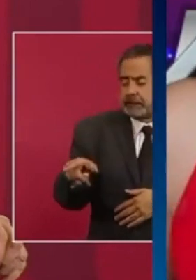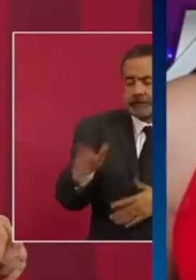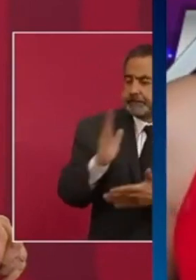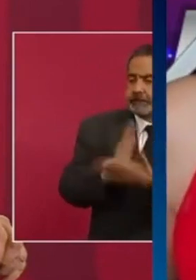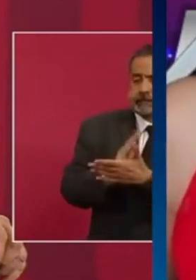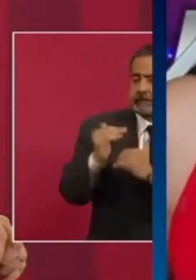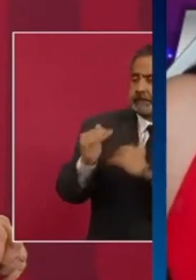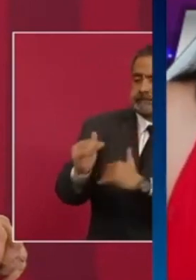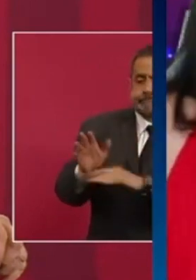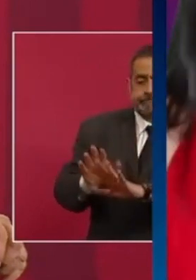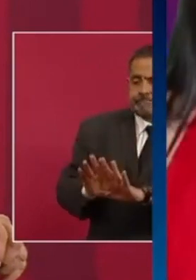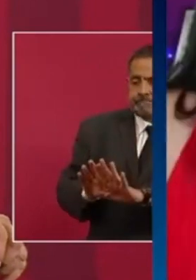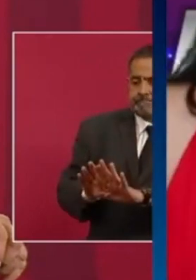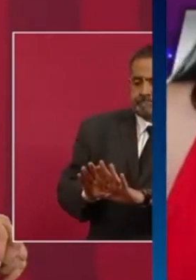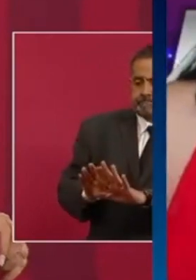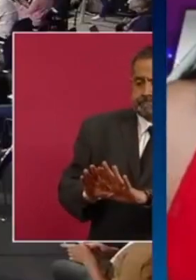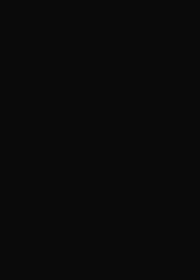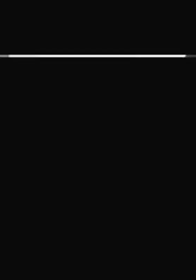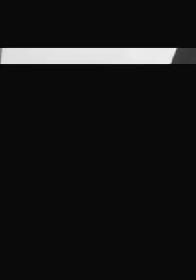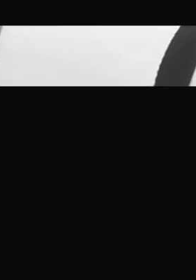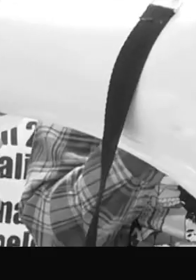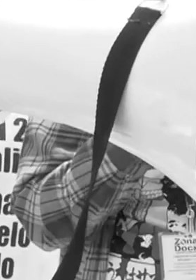sepa que los jóvenes estamos despertando.